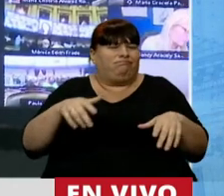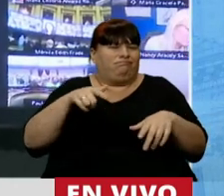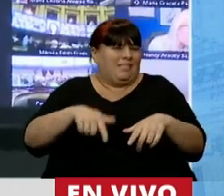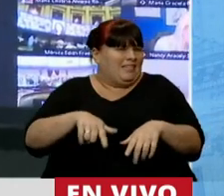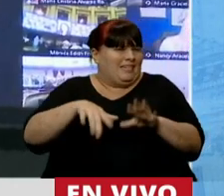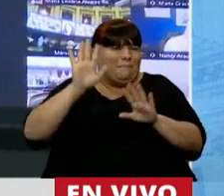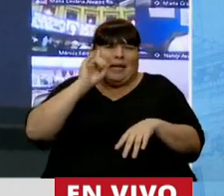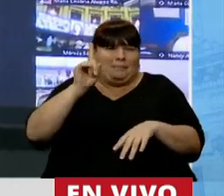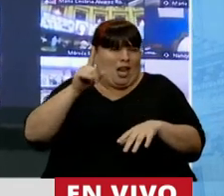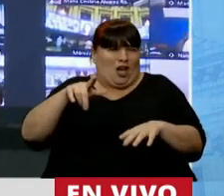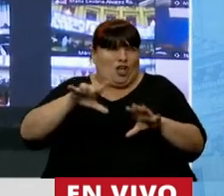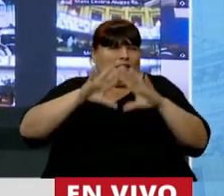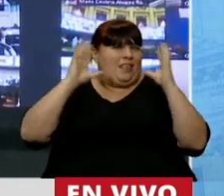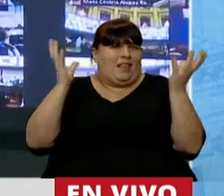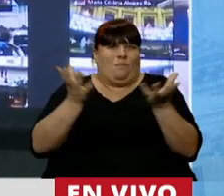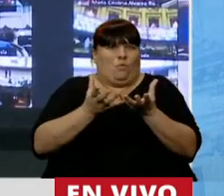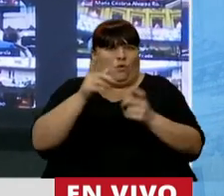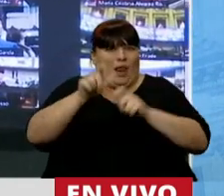haciendo a la más letal de la humanidad.